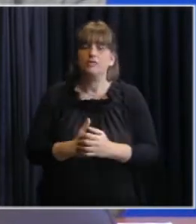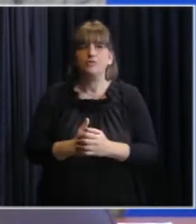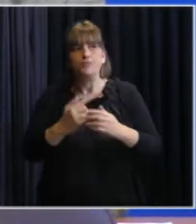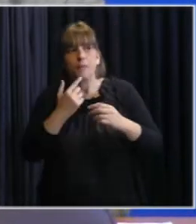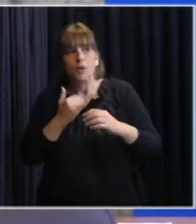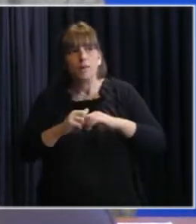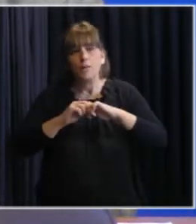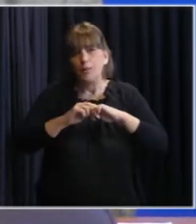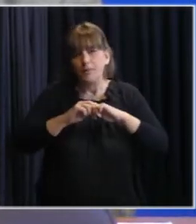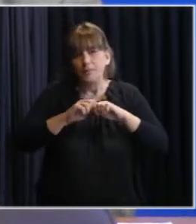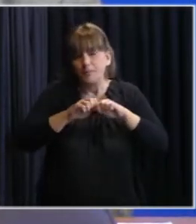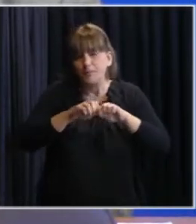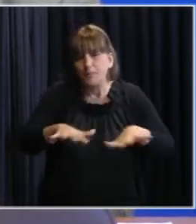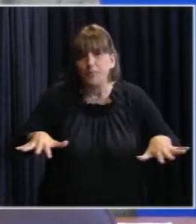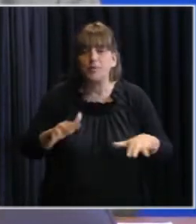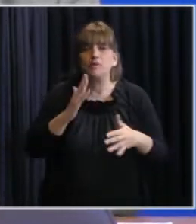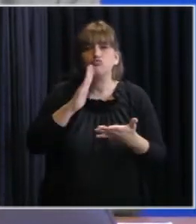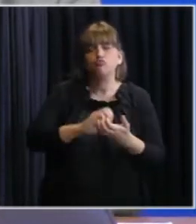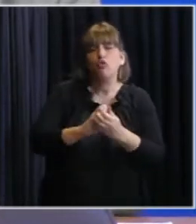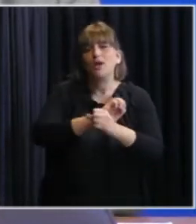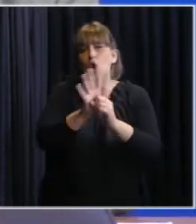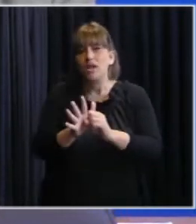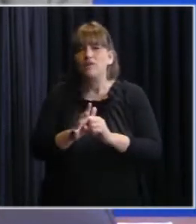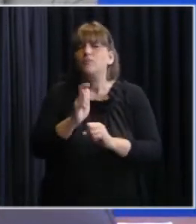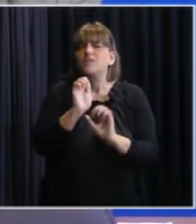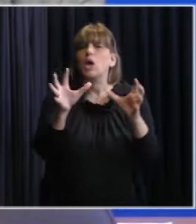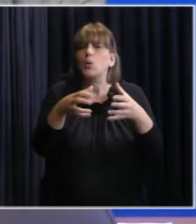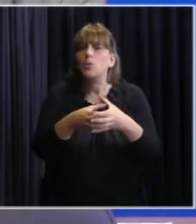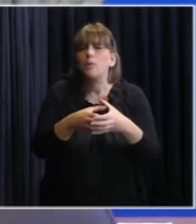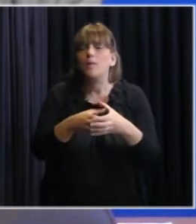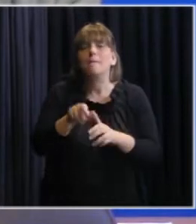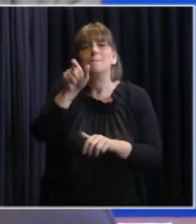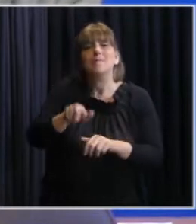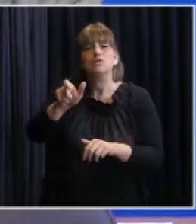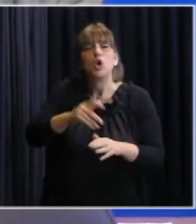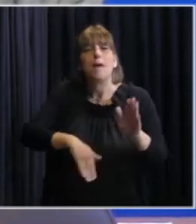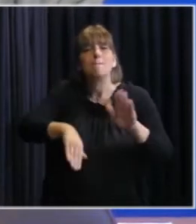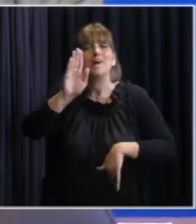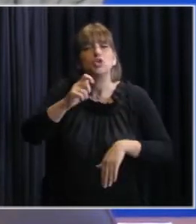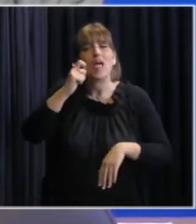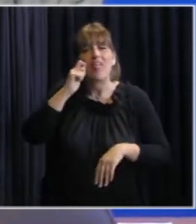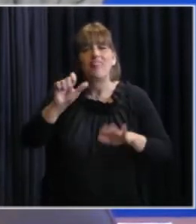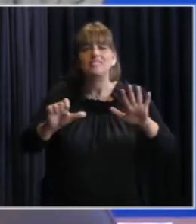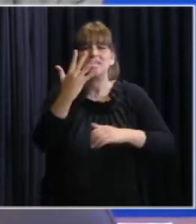propagación del coronavirus que son los mayores de 65 años En el mundo